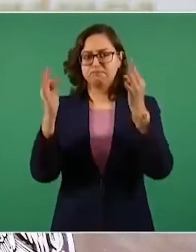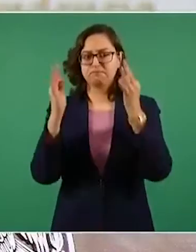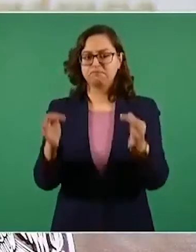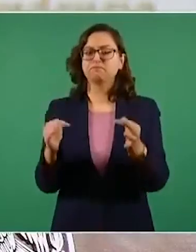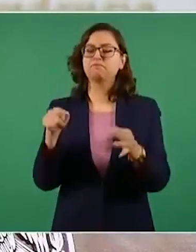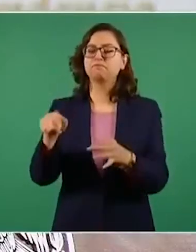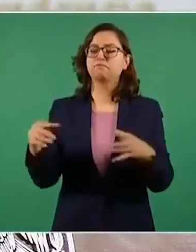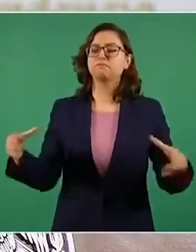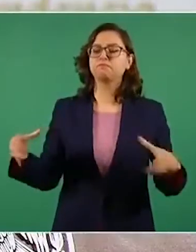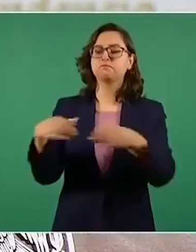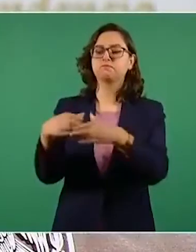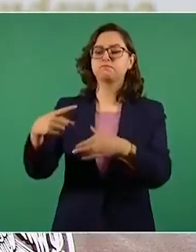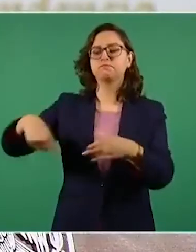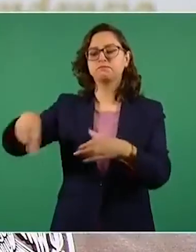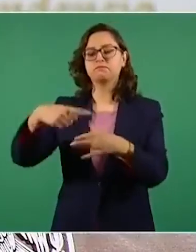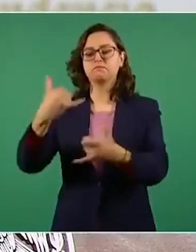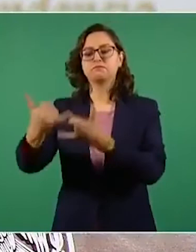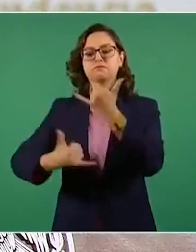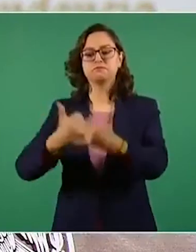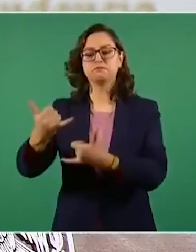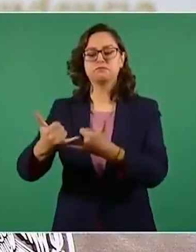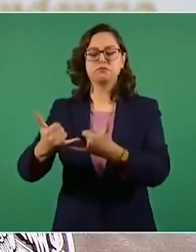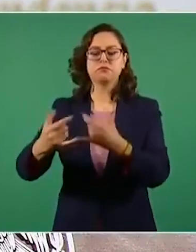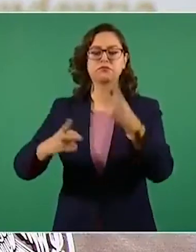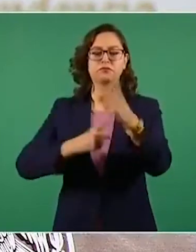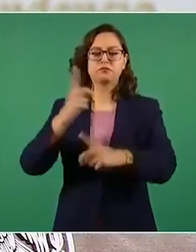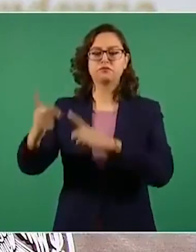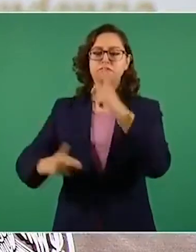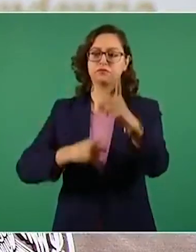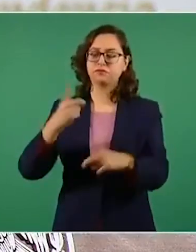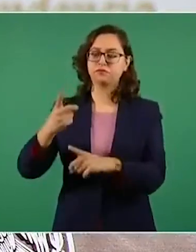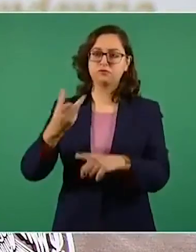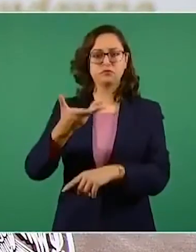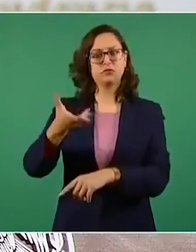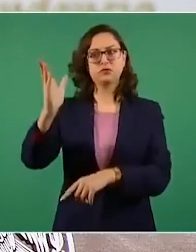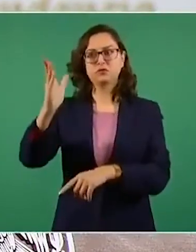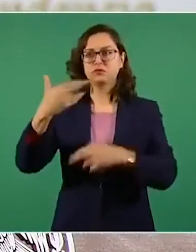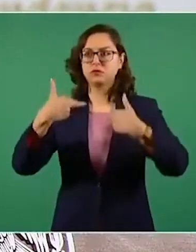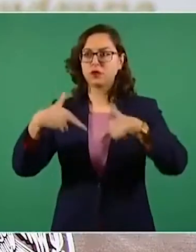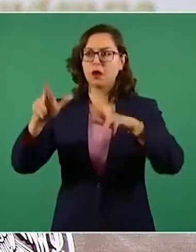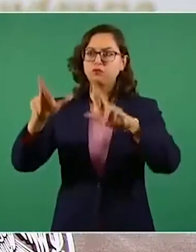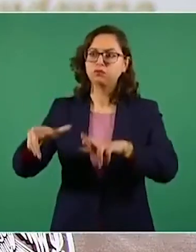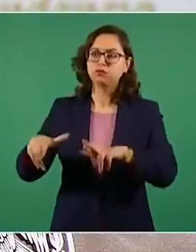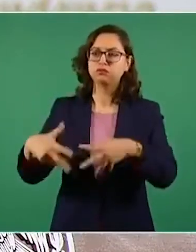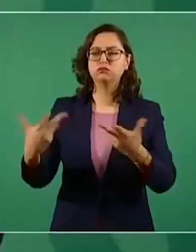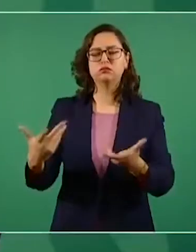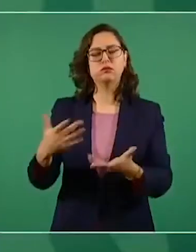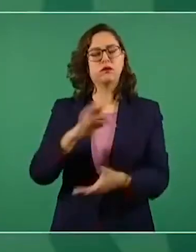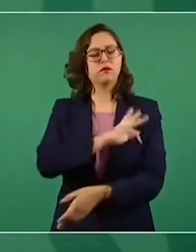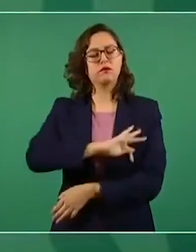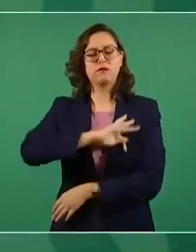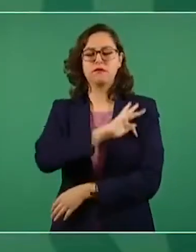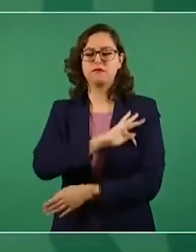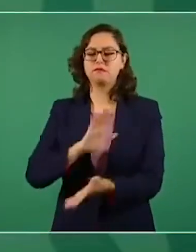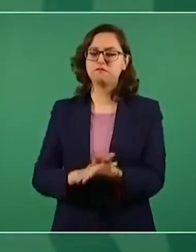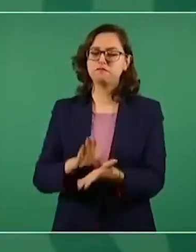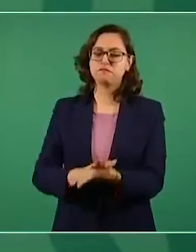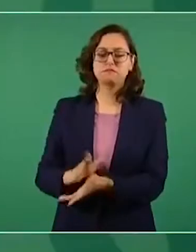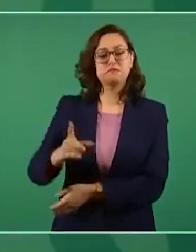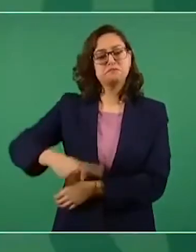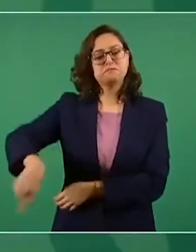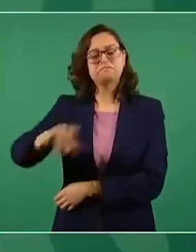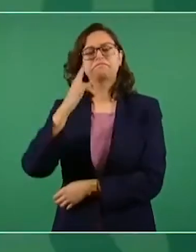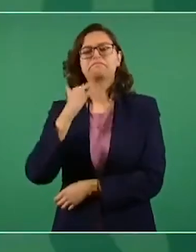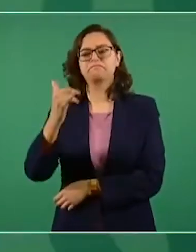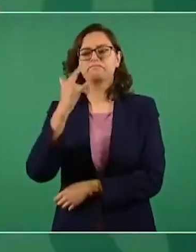los resultados obedecen a varios factores, por lo que los deportistas merecen respeto. Incluso el mandatario consideró que no se les